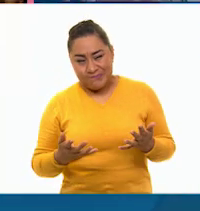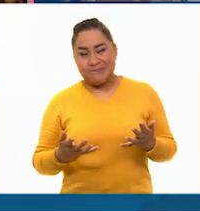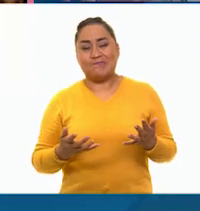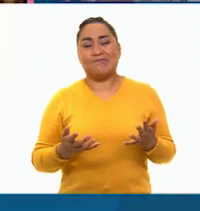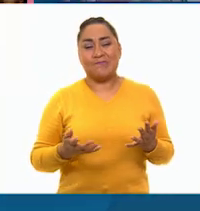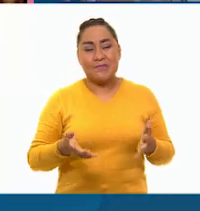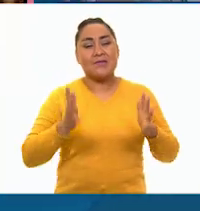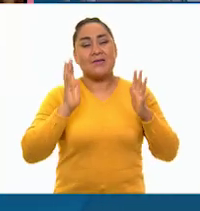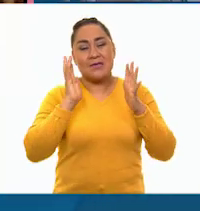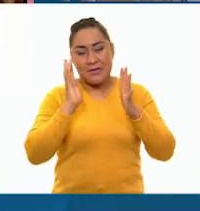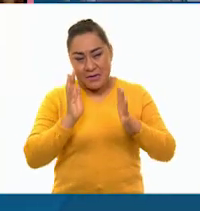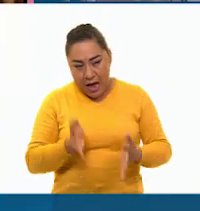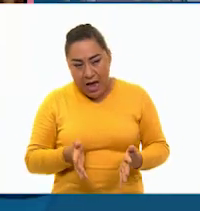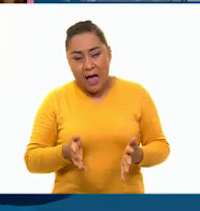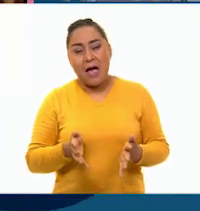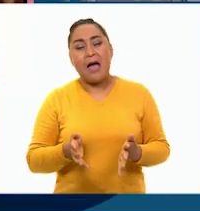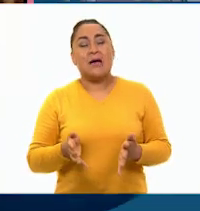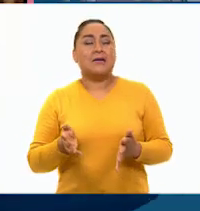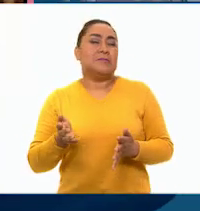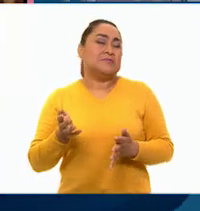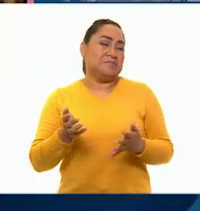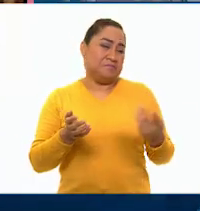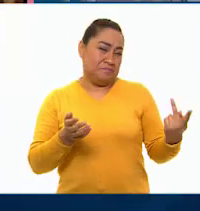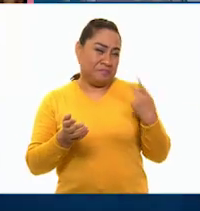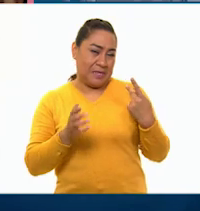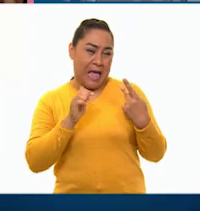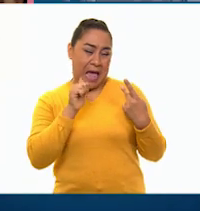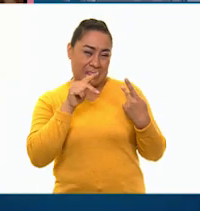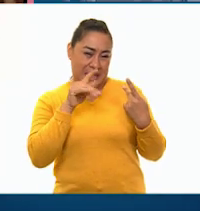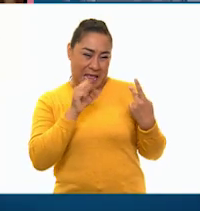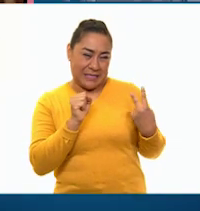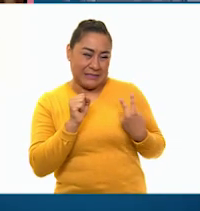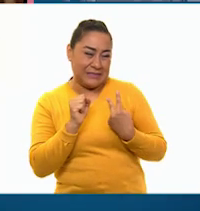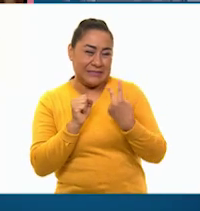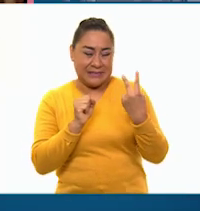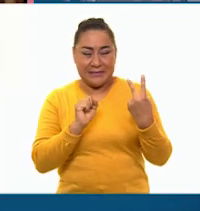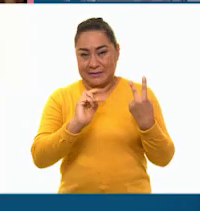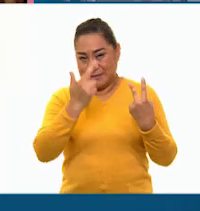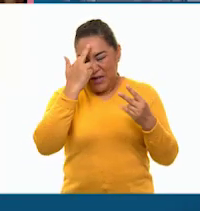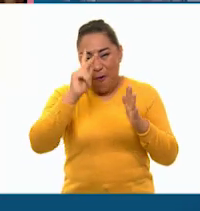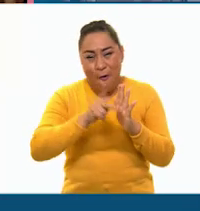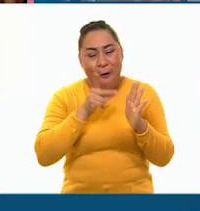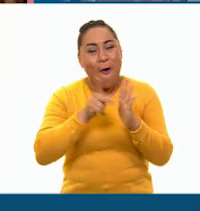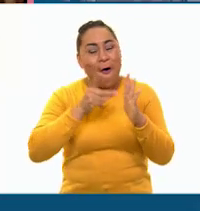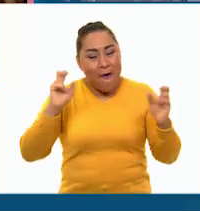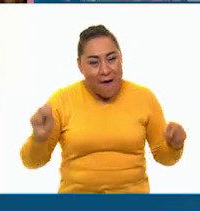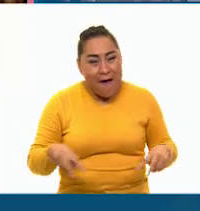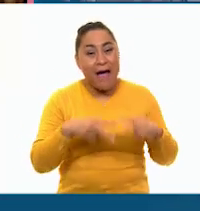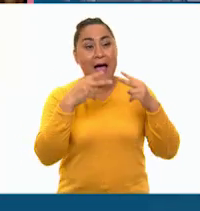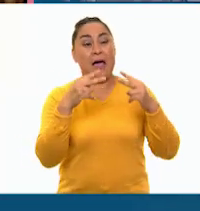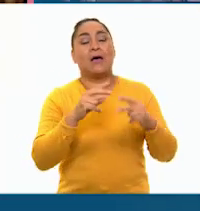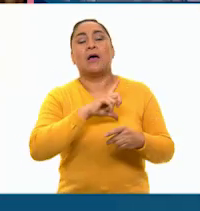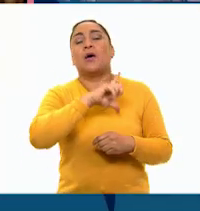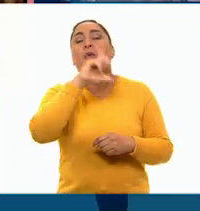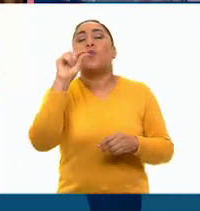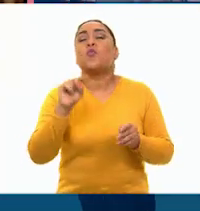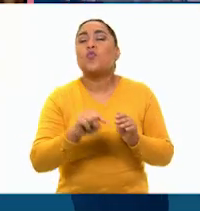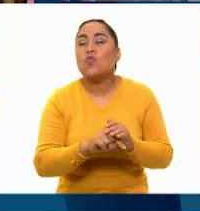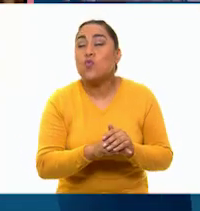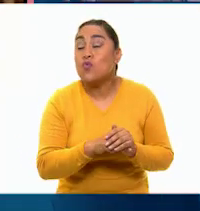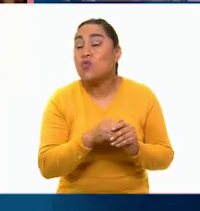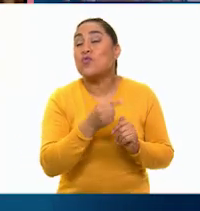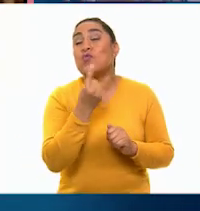pasado algunos años Andrés y yo juntos desde que nos habíamos reencontrado hasta que un día